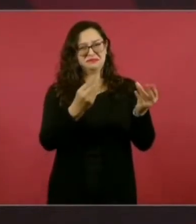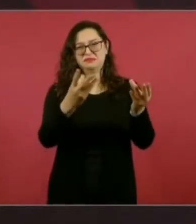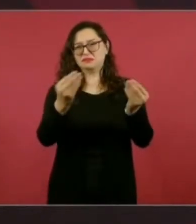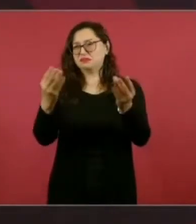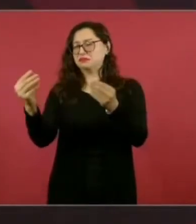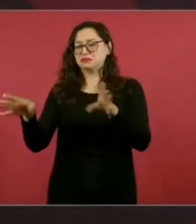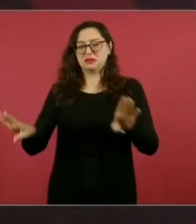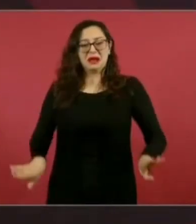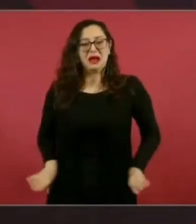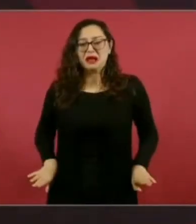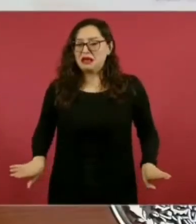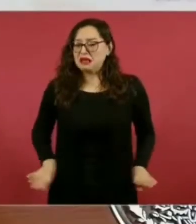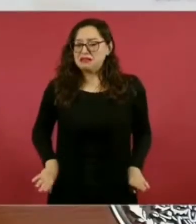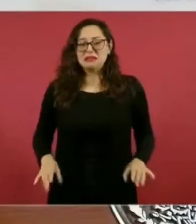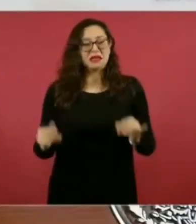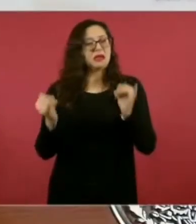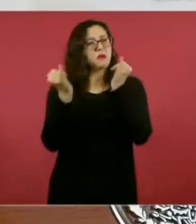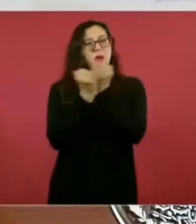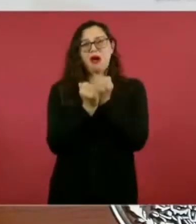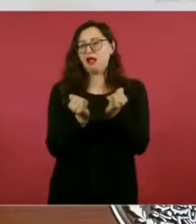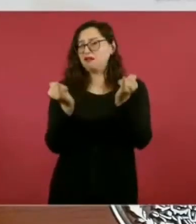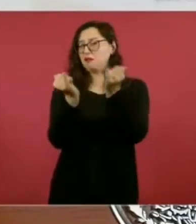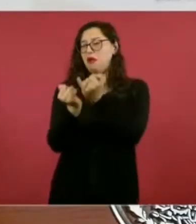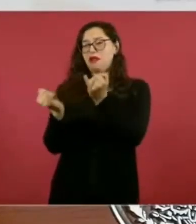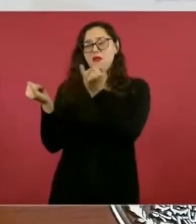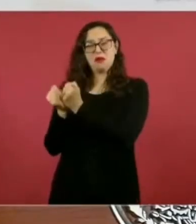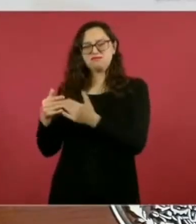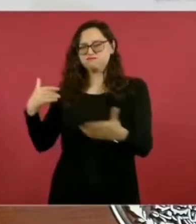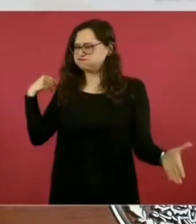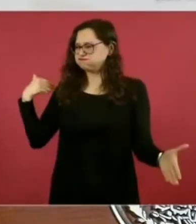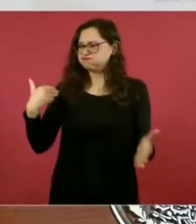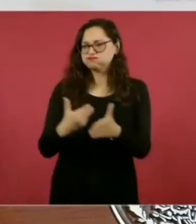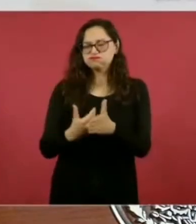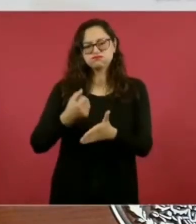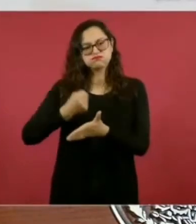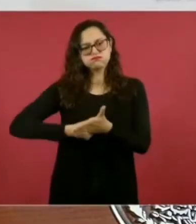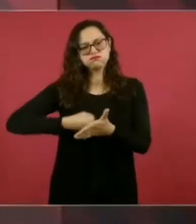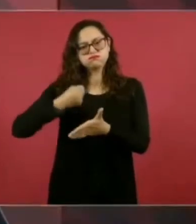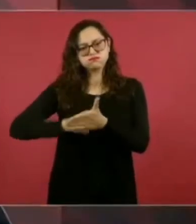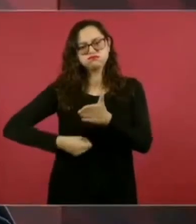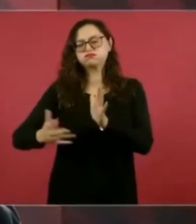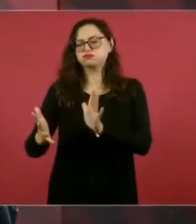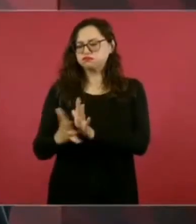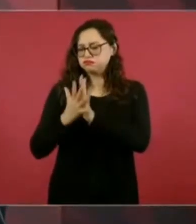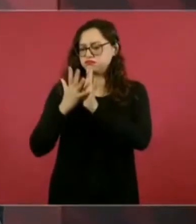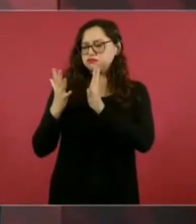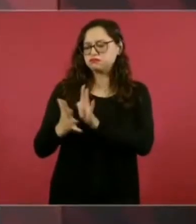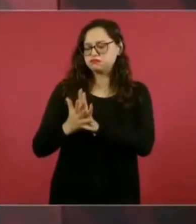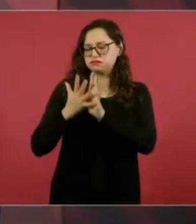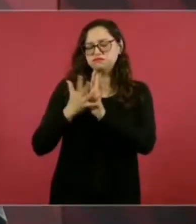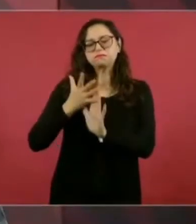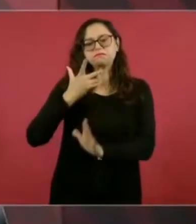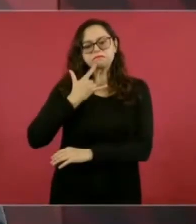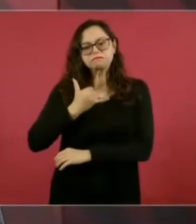han participado en esta primera etapa de la transformación,